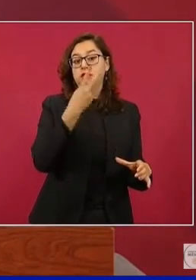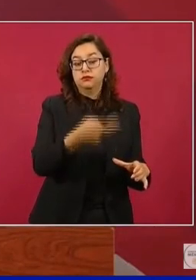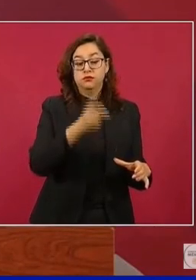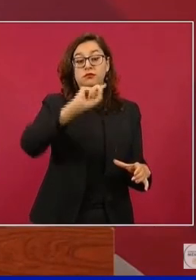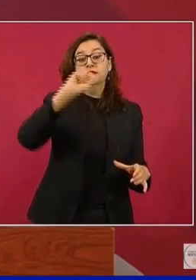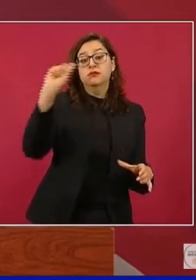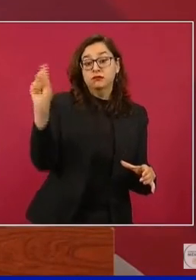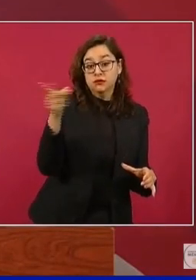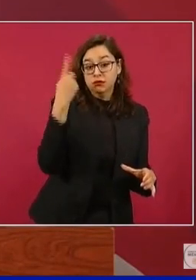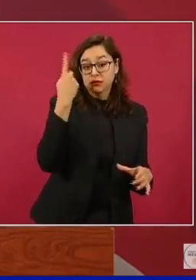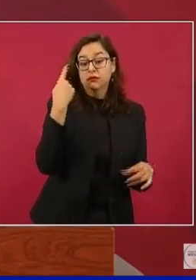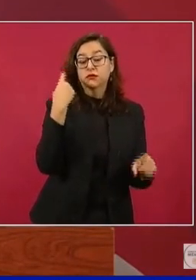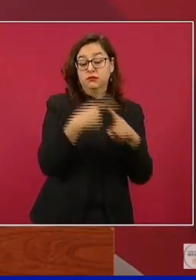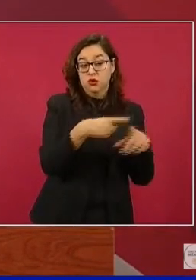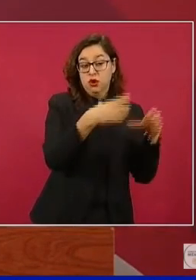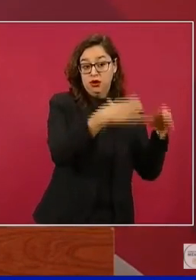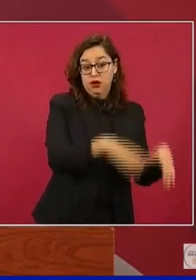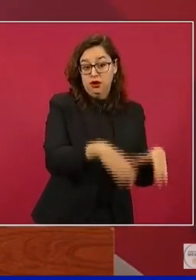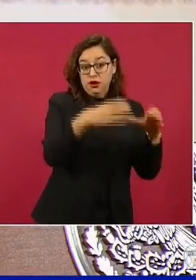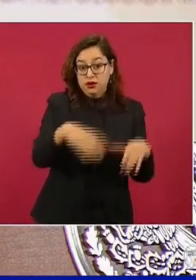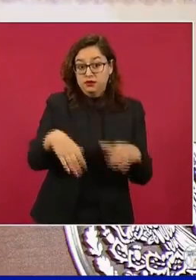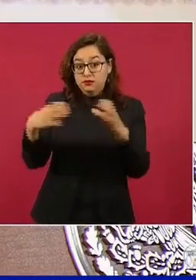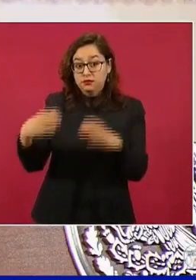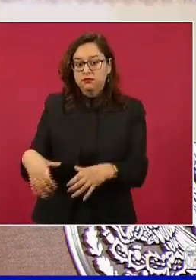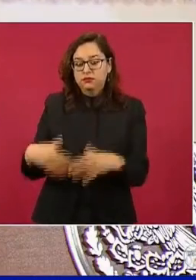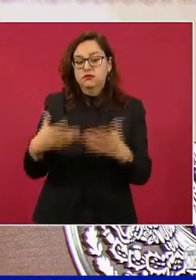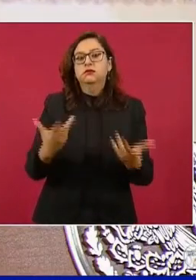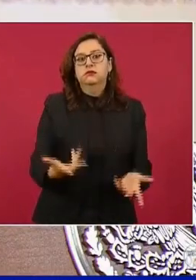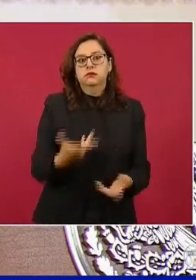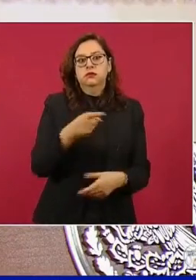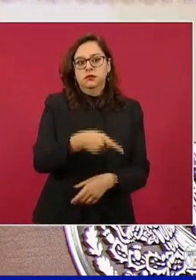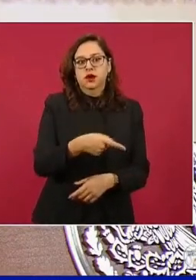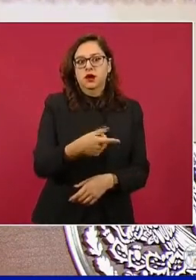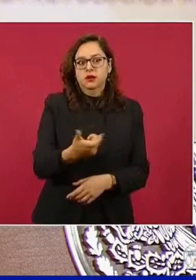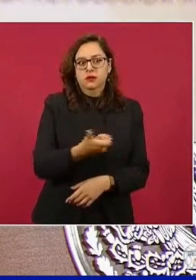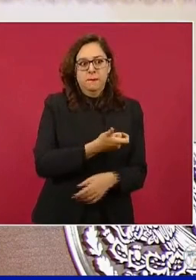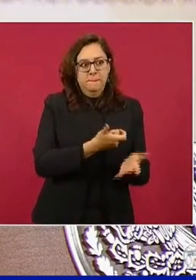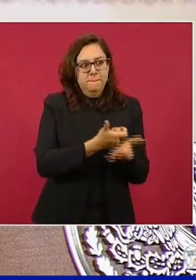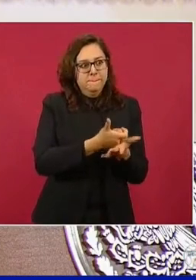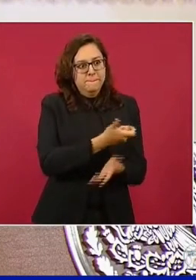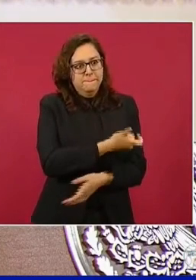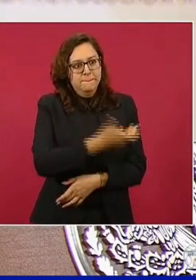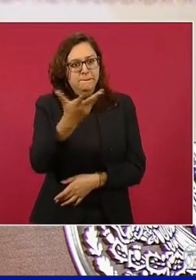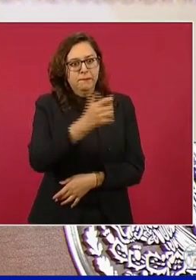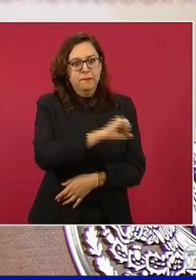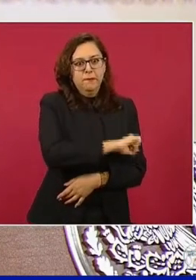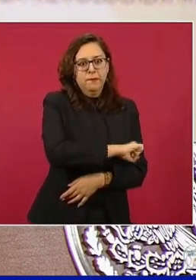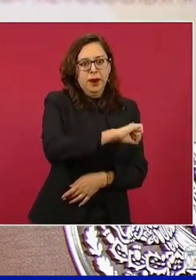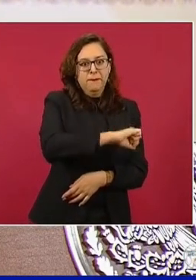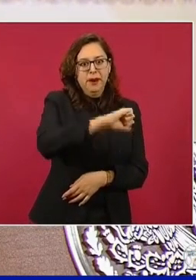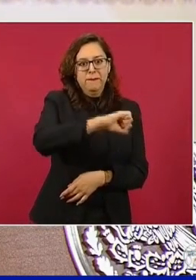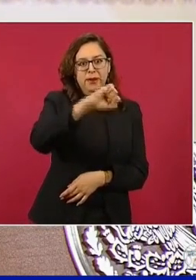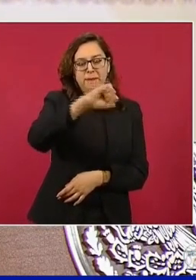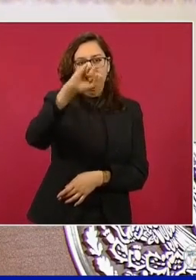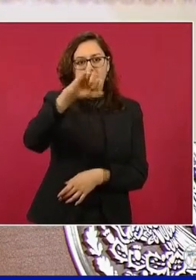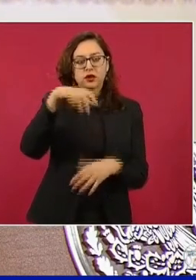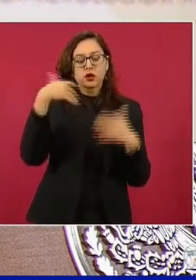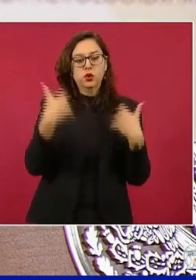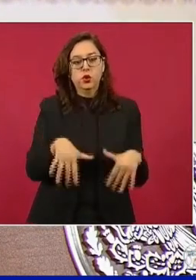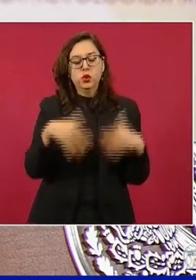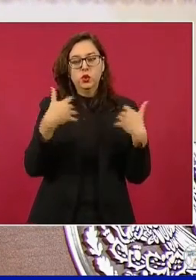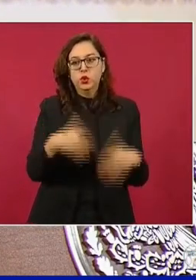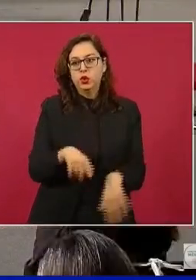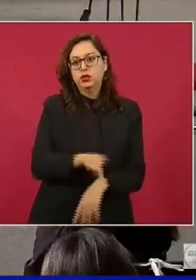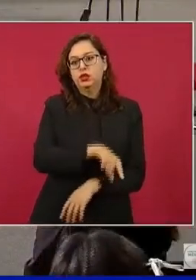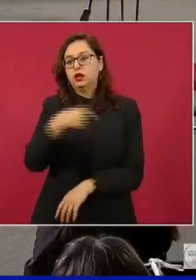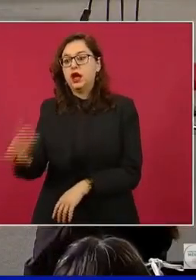dólares por barril. Entonces, de seguir subiendo se va a cavar por completo el 100 por